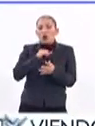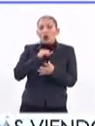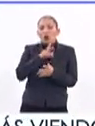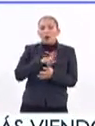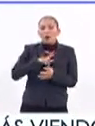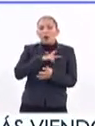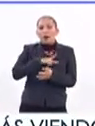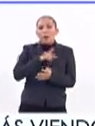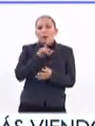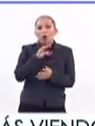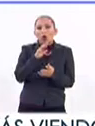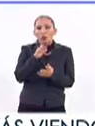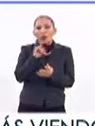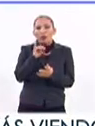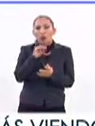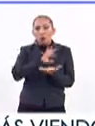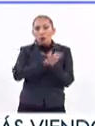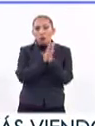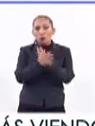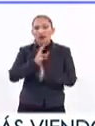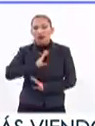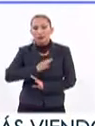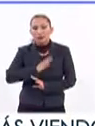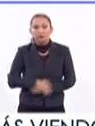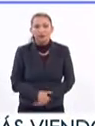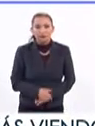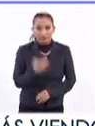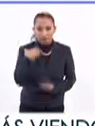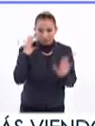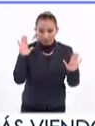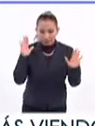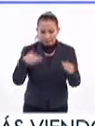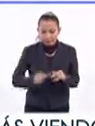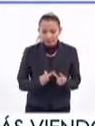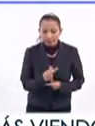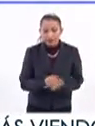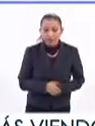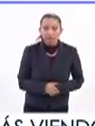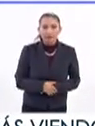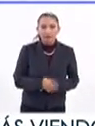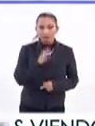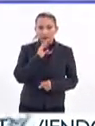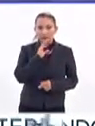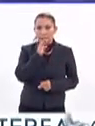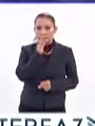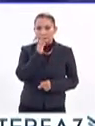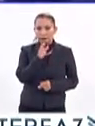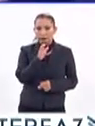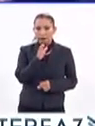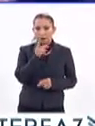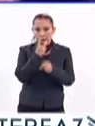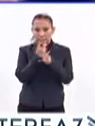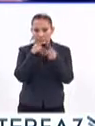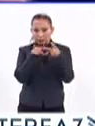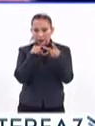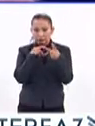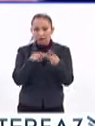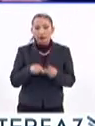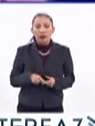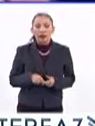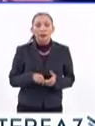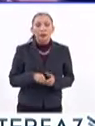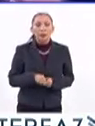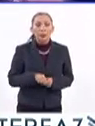se puede convertir en cáncer? No. Son extraordinarias preguntas. Voy a contestar la segunda. Sí.